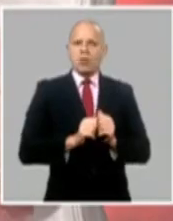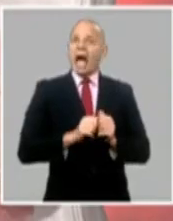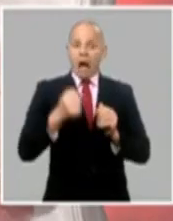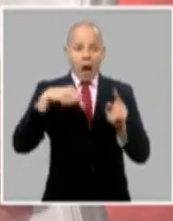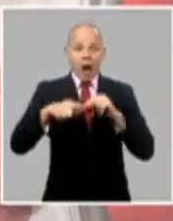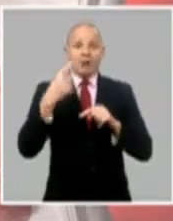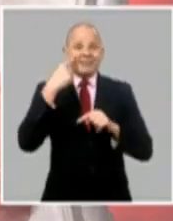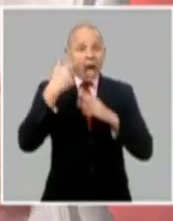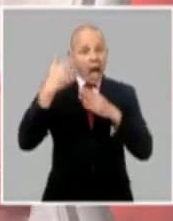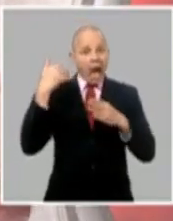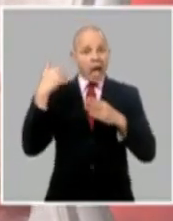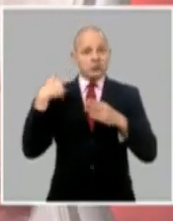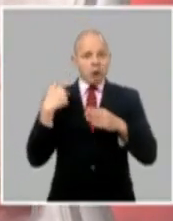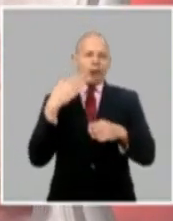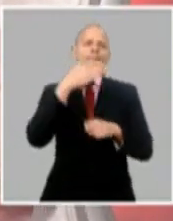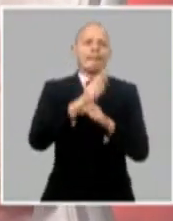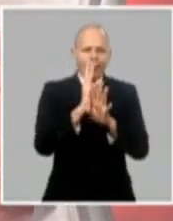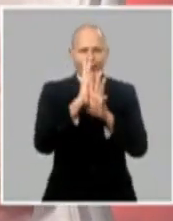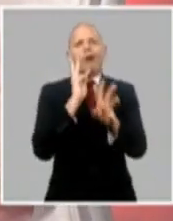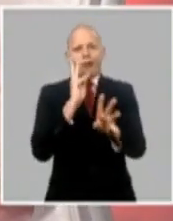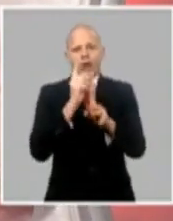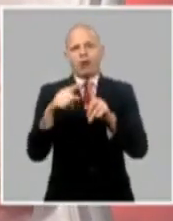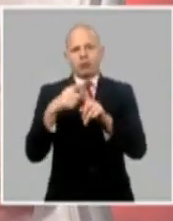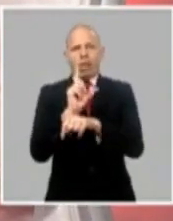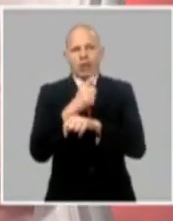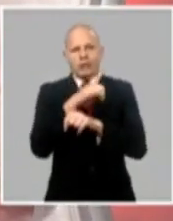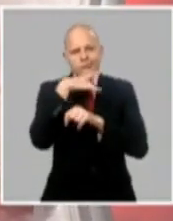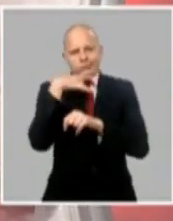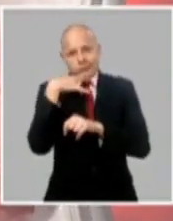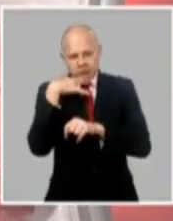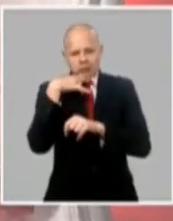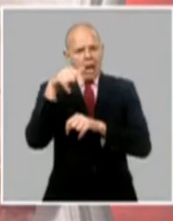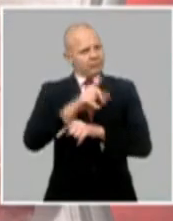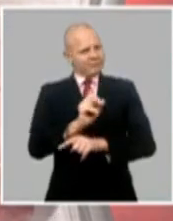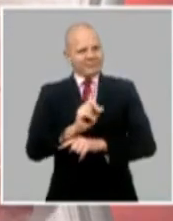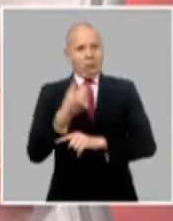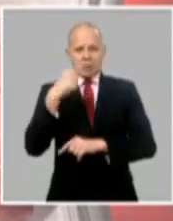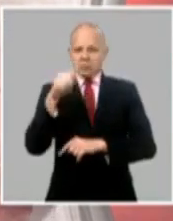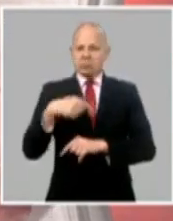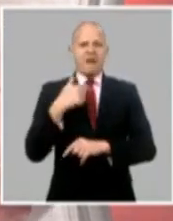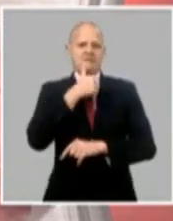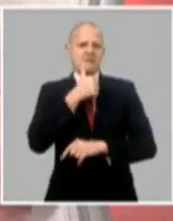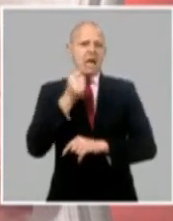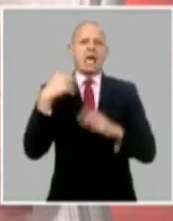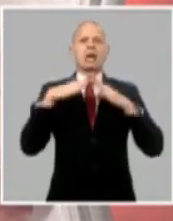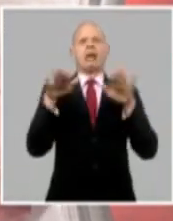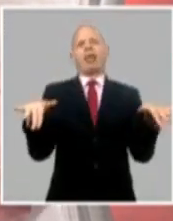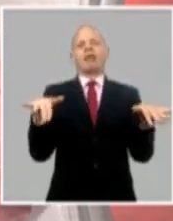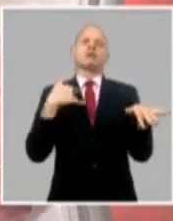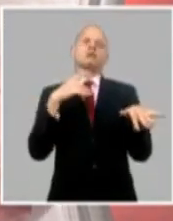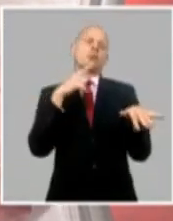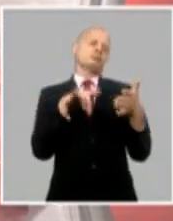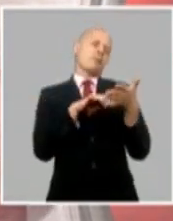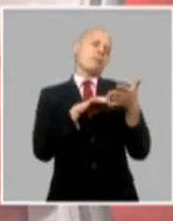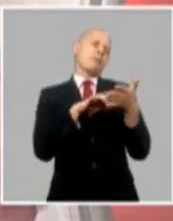asociadas a la rectoría del comercio, también tiene que, digamos, registrarse para tener el control que ellos también, cada